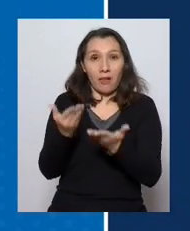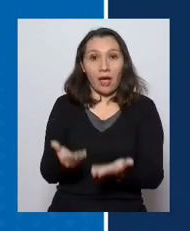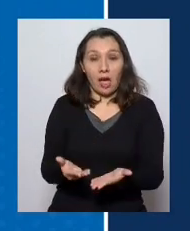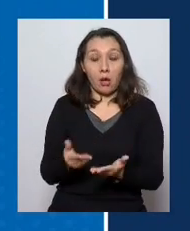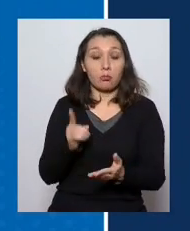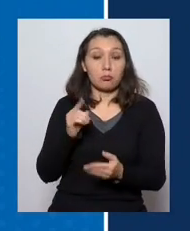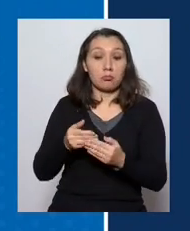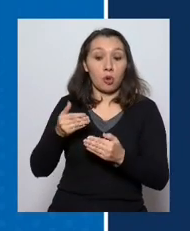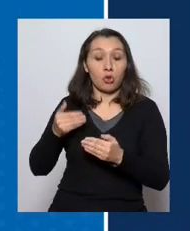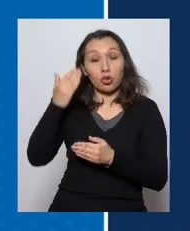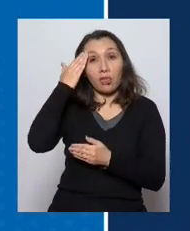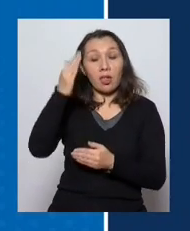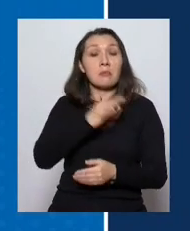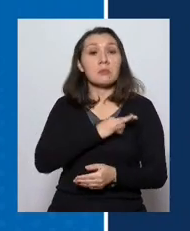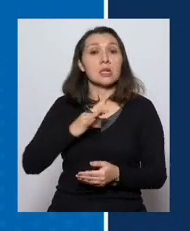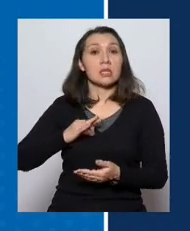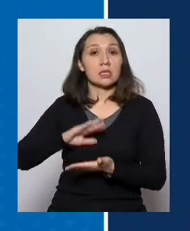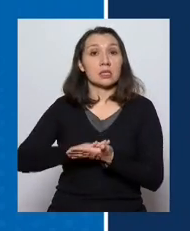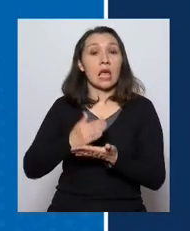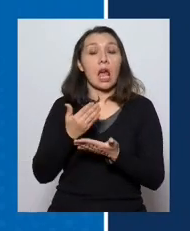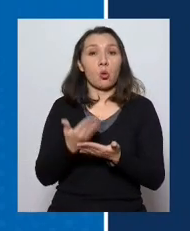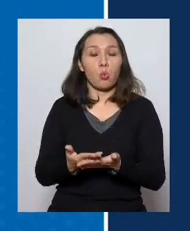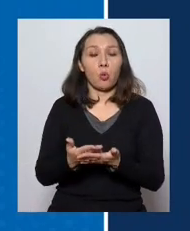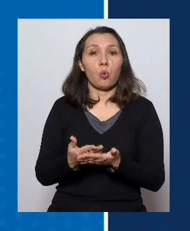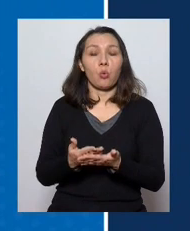tenemos en los últimos días que el Ministerio de Salud